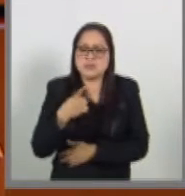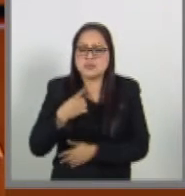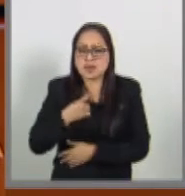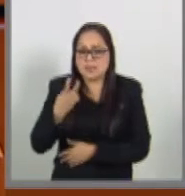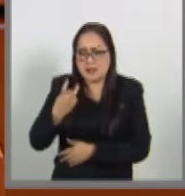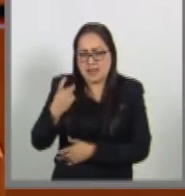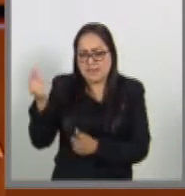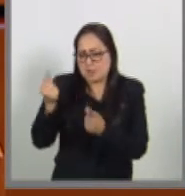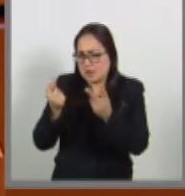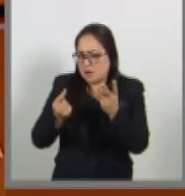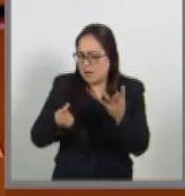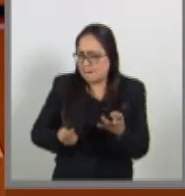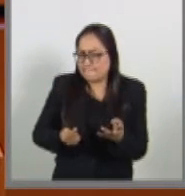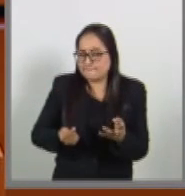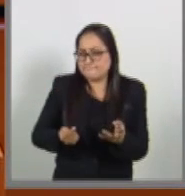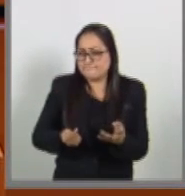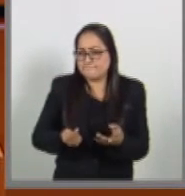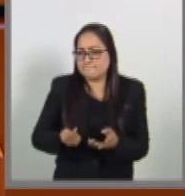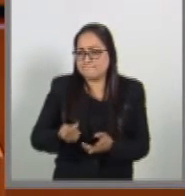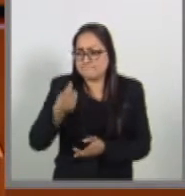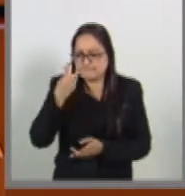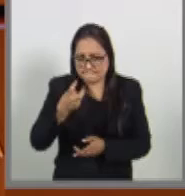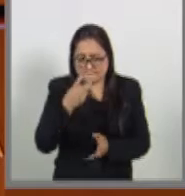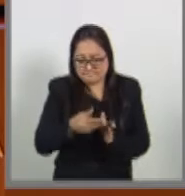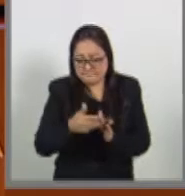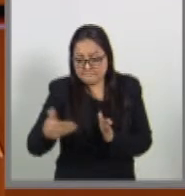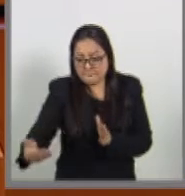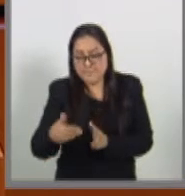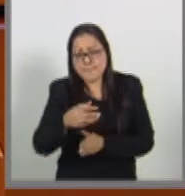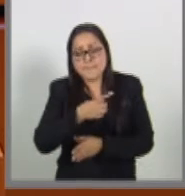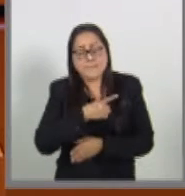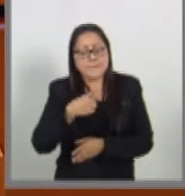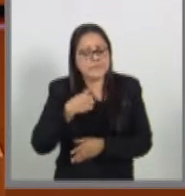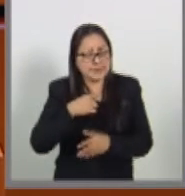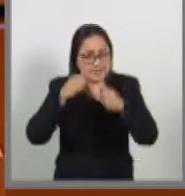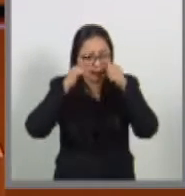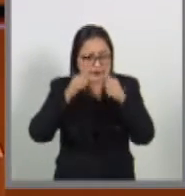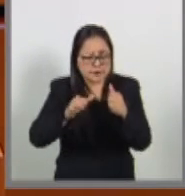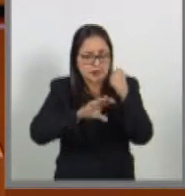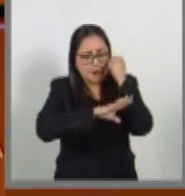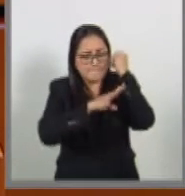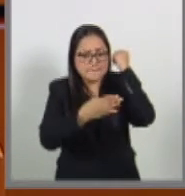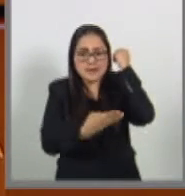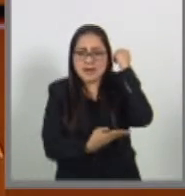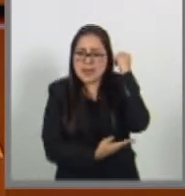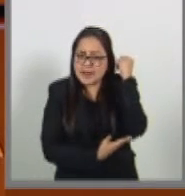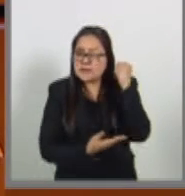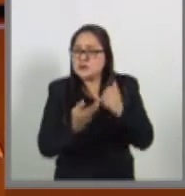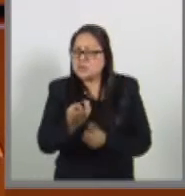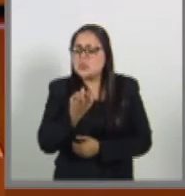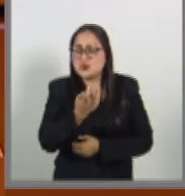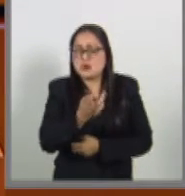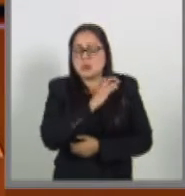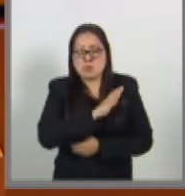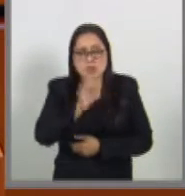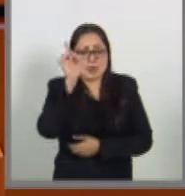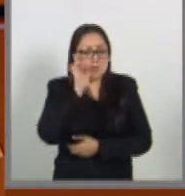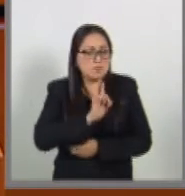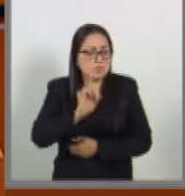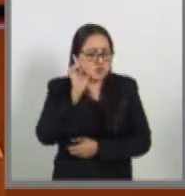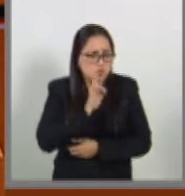proceso sea atendido, el embarazo, puedan las mujeres